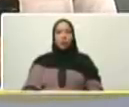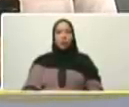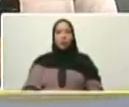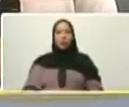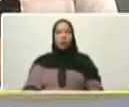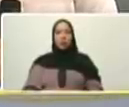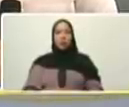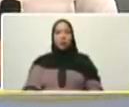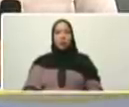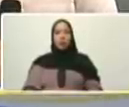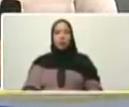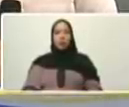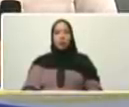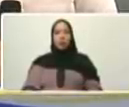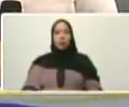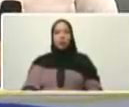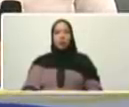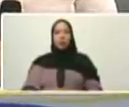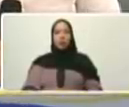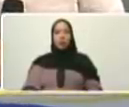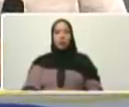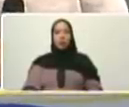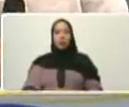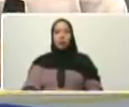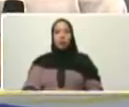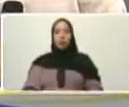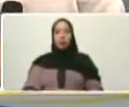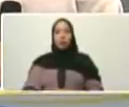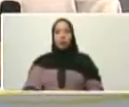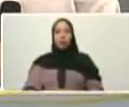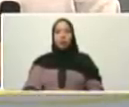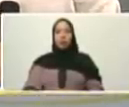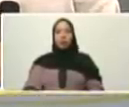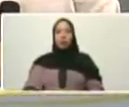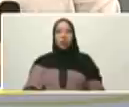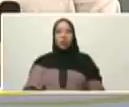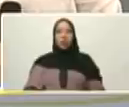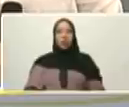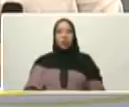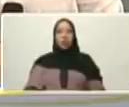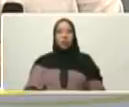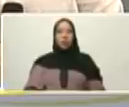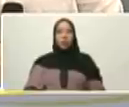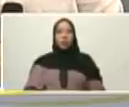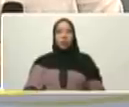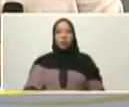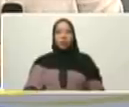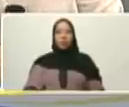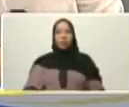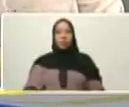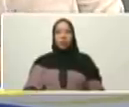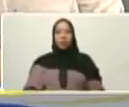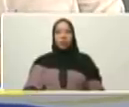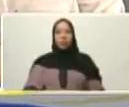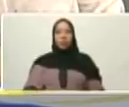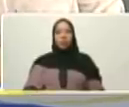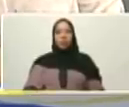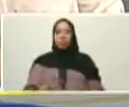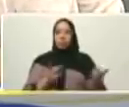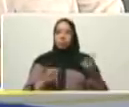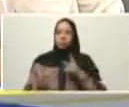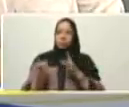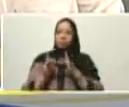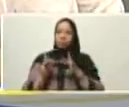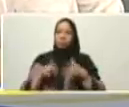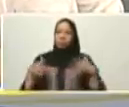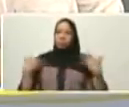escuchaba no sé si estabas al aire seguramente estabas tú al aire ahora bueno recibo este pase y estoy muy contento